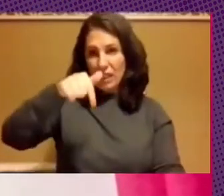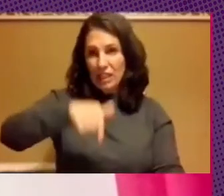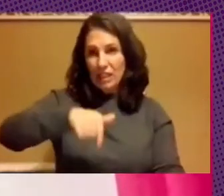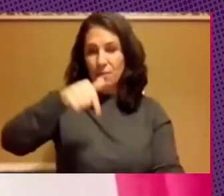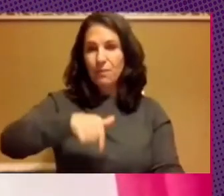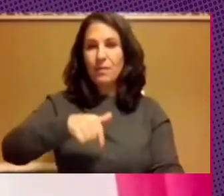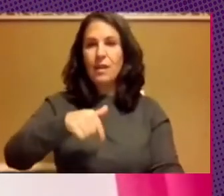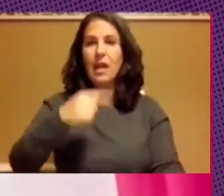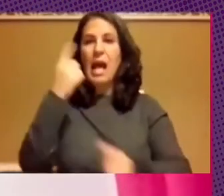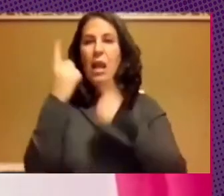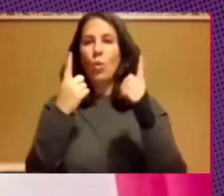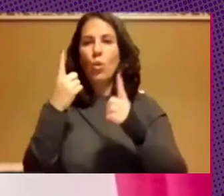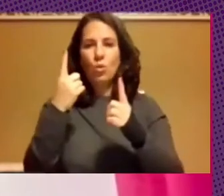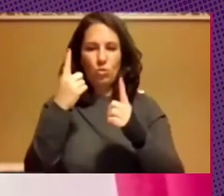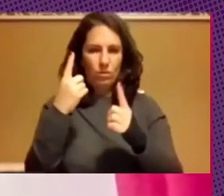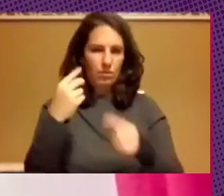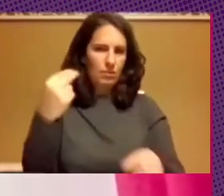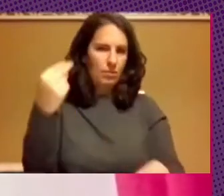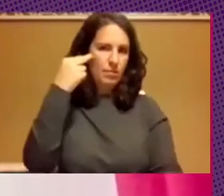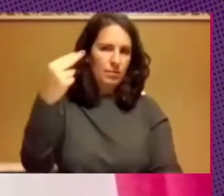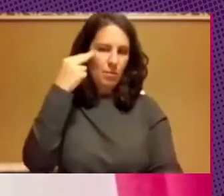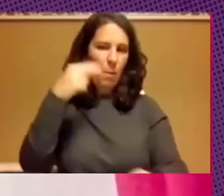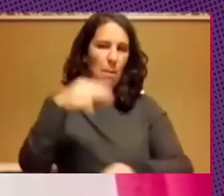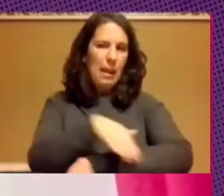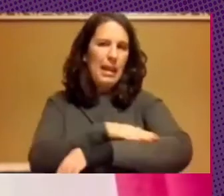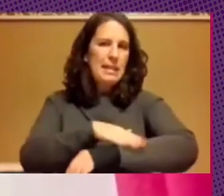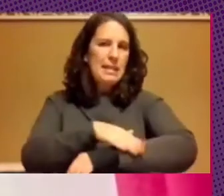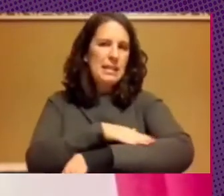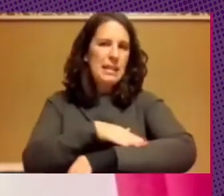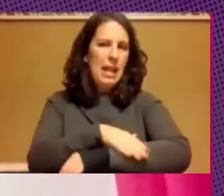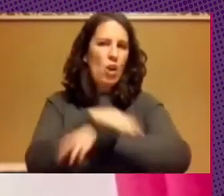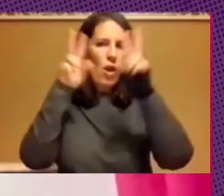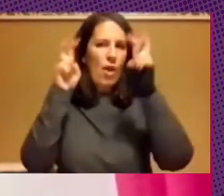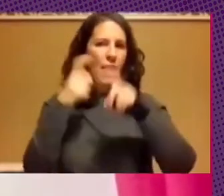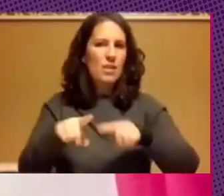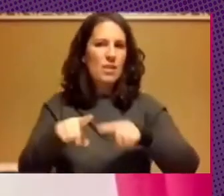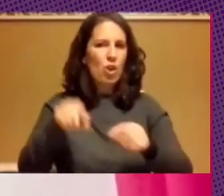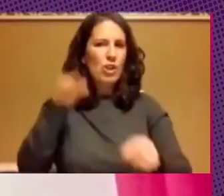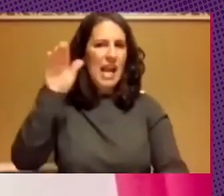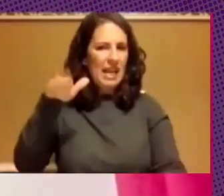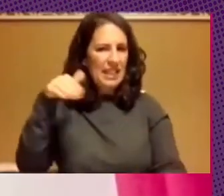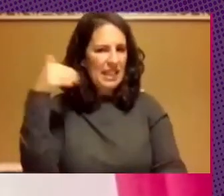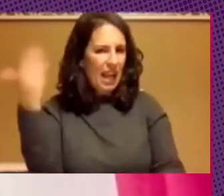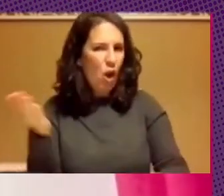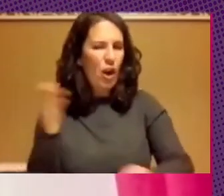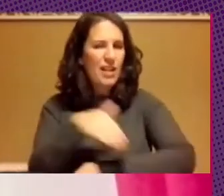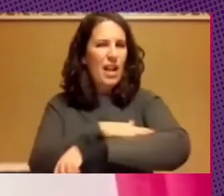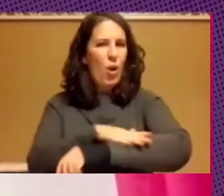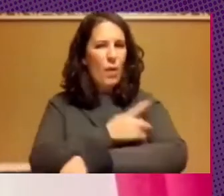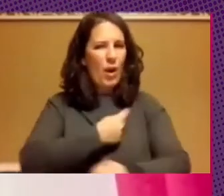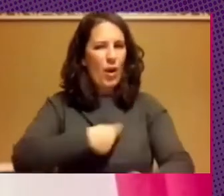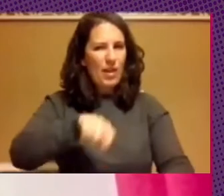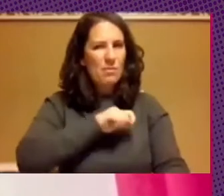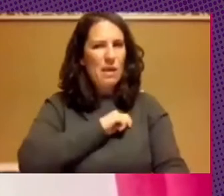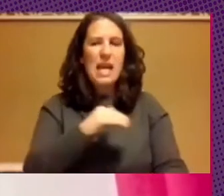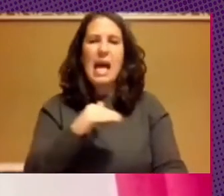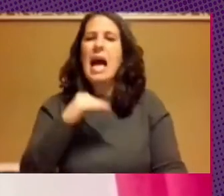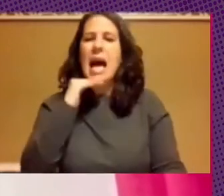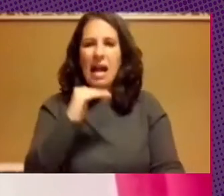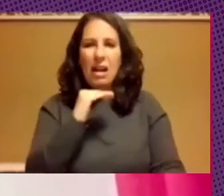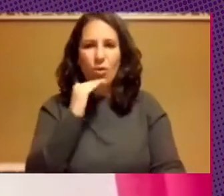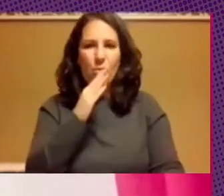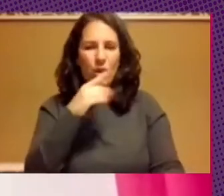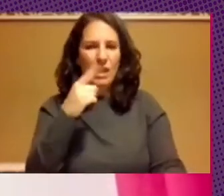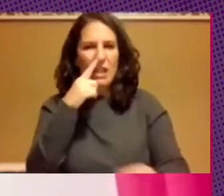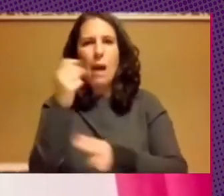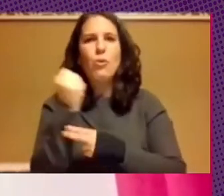algún seguimiento estará teniendo por parte del Ministerio de Asuntos Exteriores en fin del Gobierno de España que de alguna manera nos está apoyando